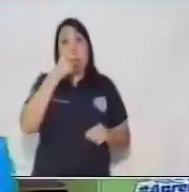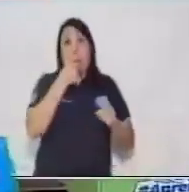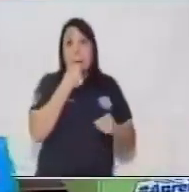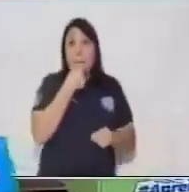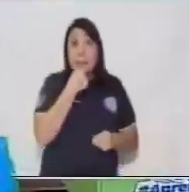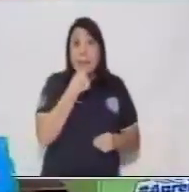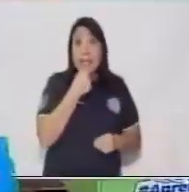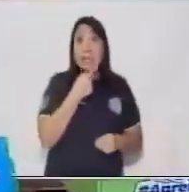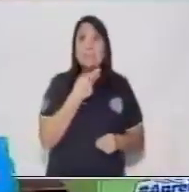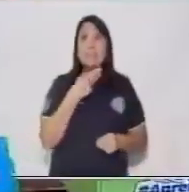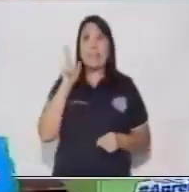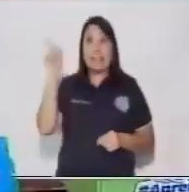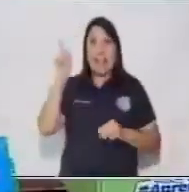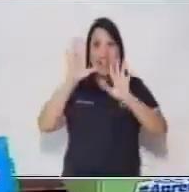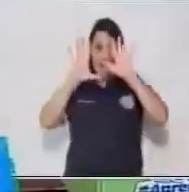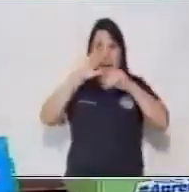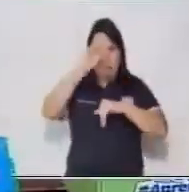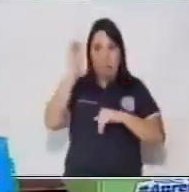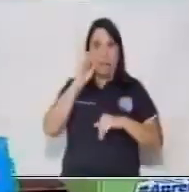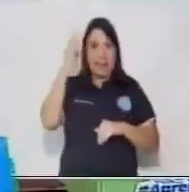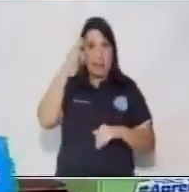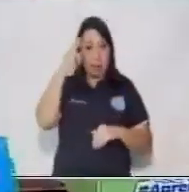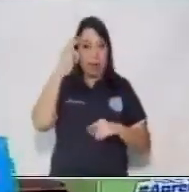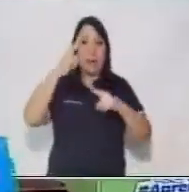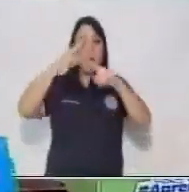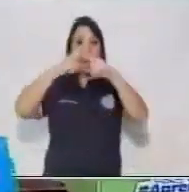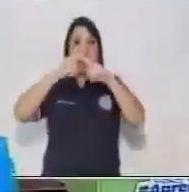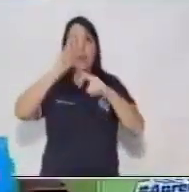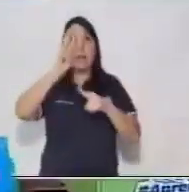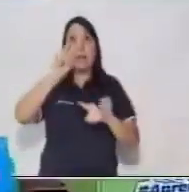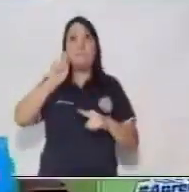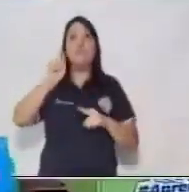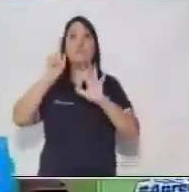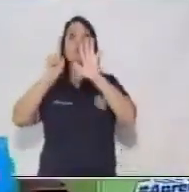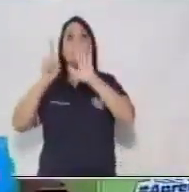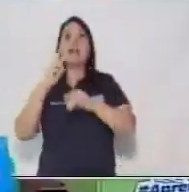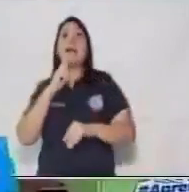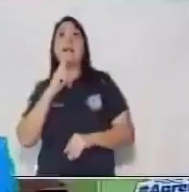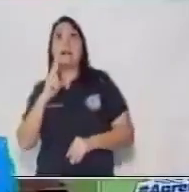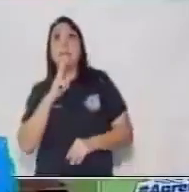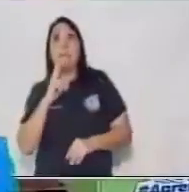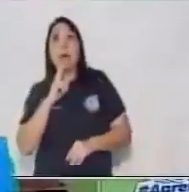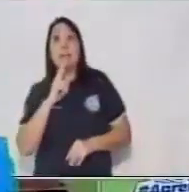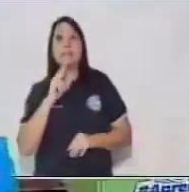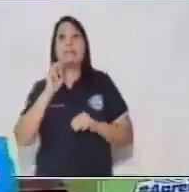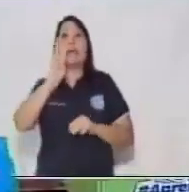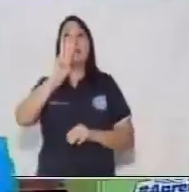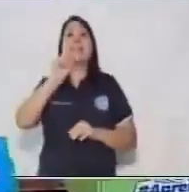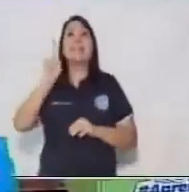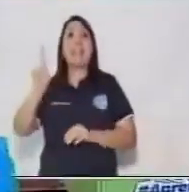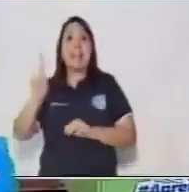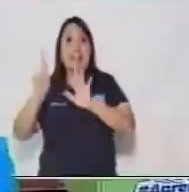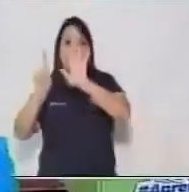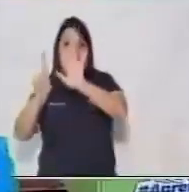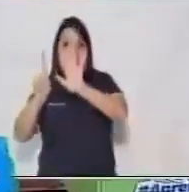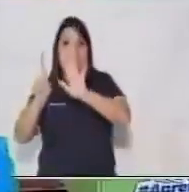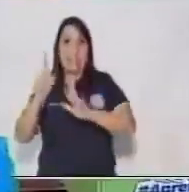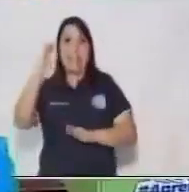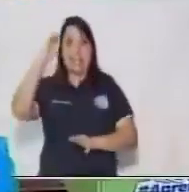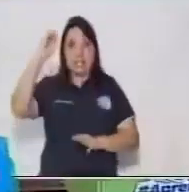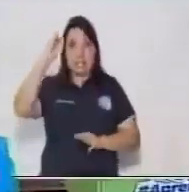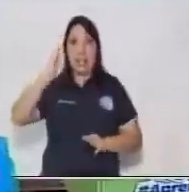lo multiplicamos por 3.6, que nos da un total de 36 grados.